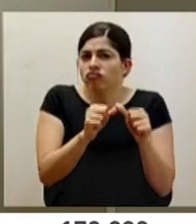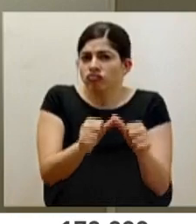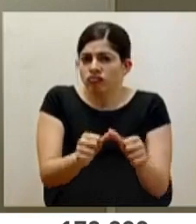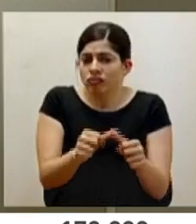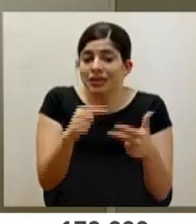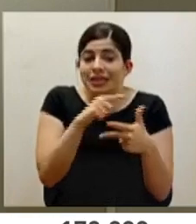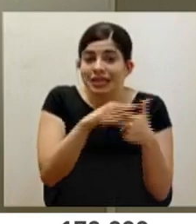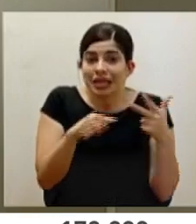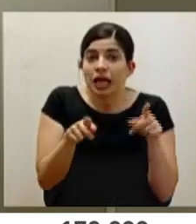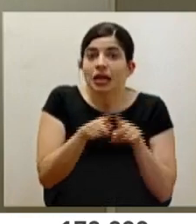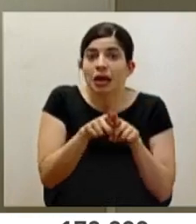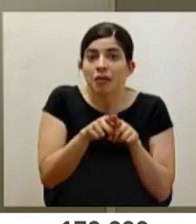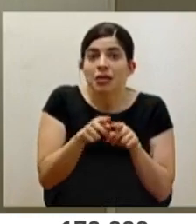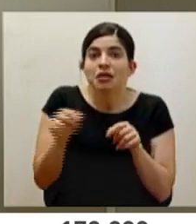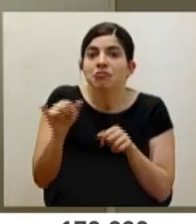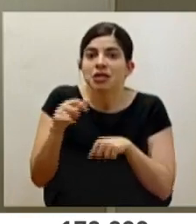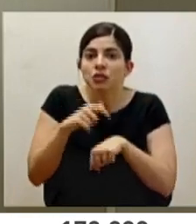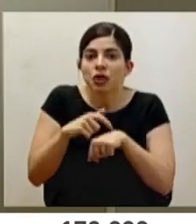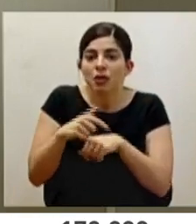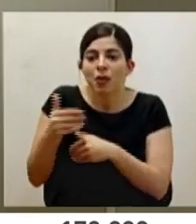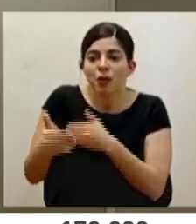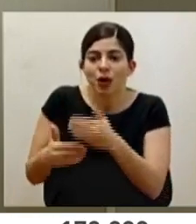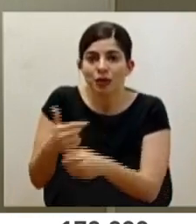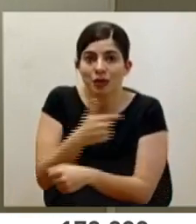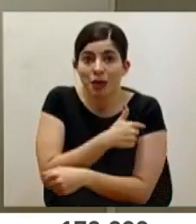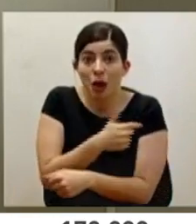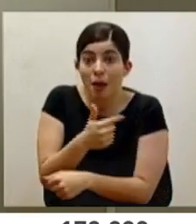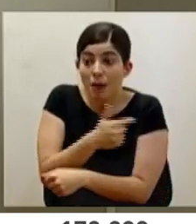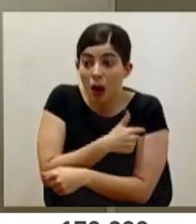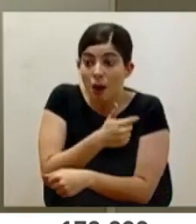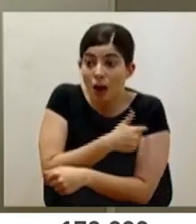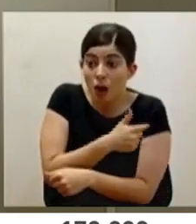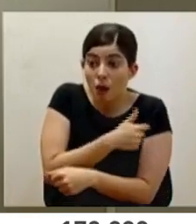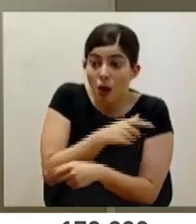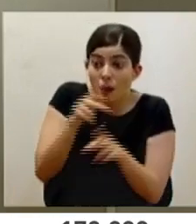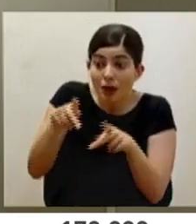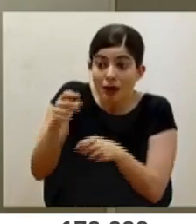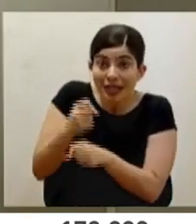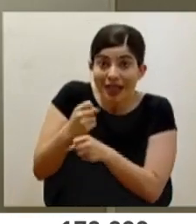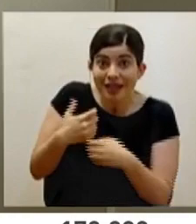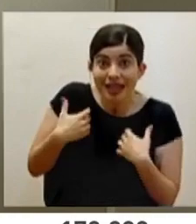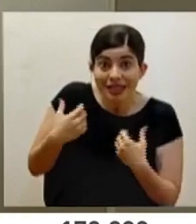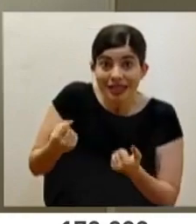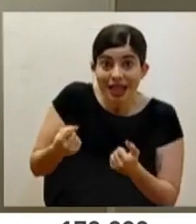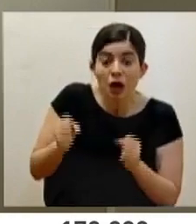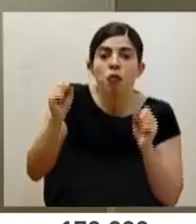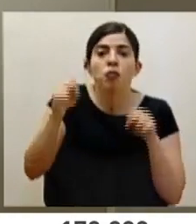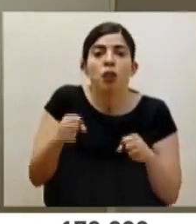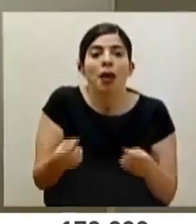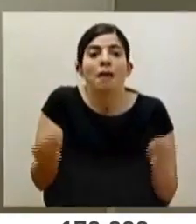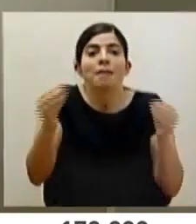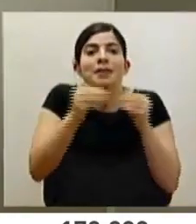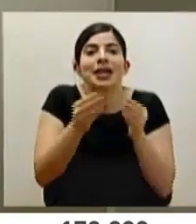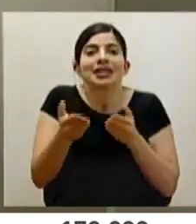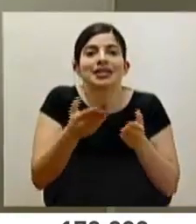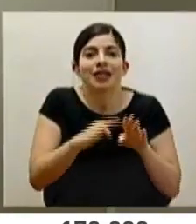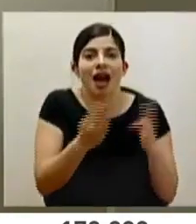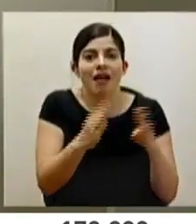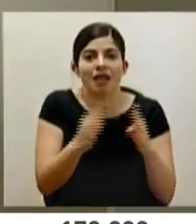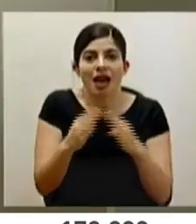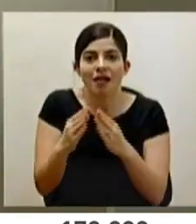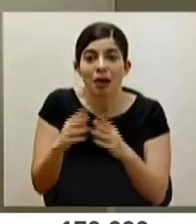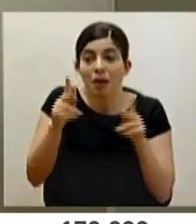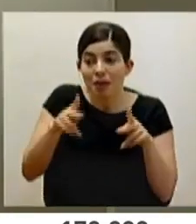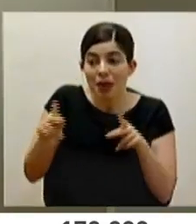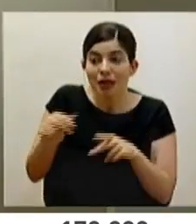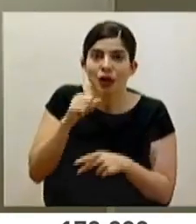de la mano del proceso de vacunación. A la hora de lograr vacunar al personal de salud, podemos reactivar servicios sin poner en peligro al